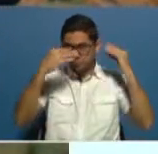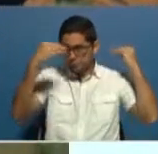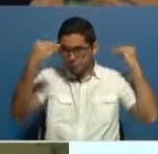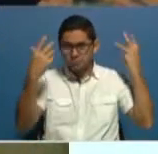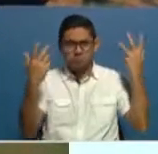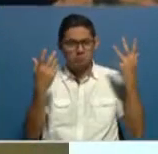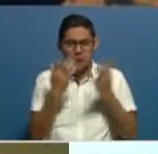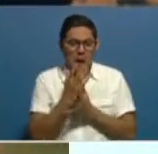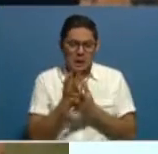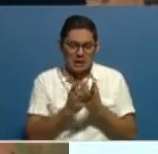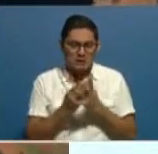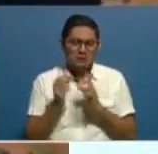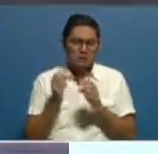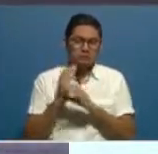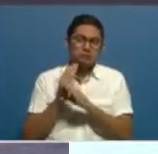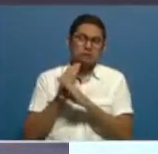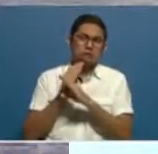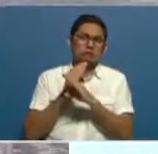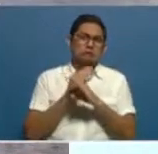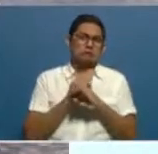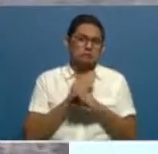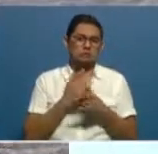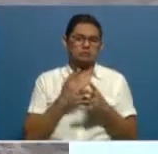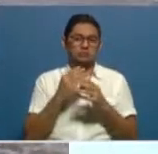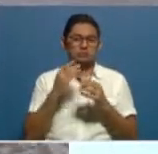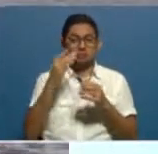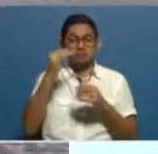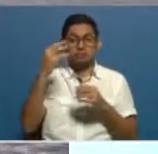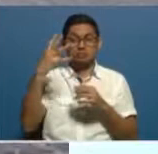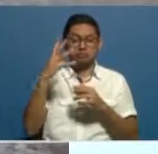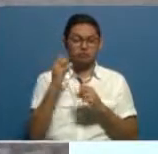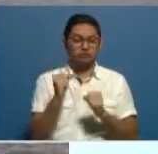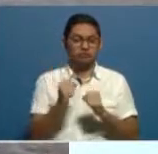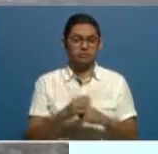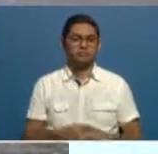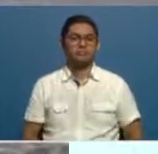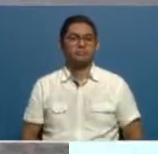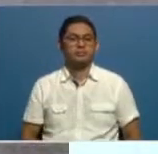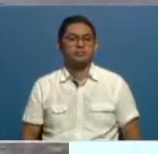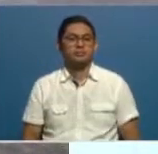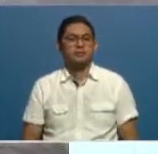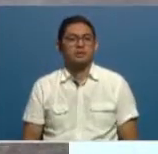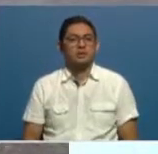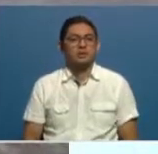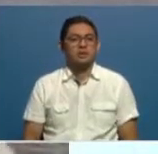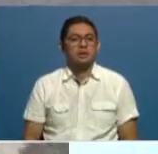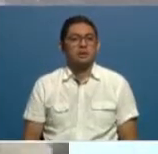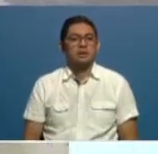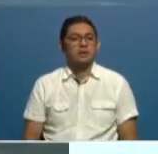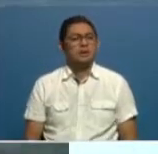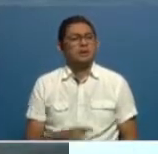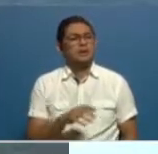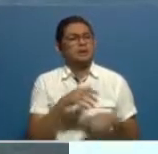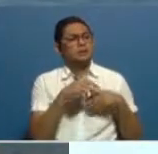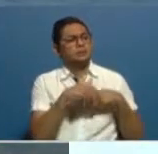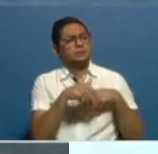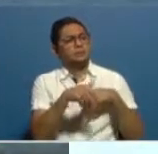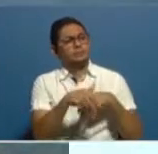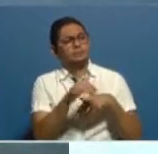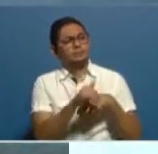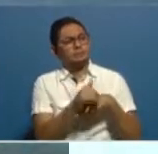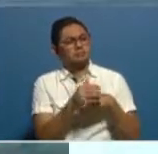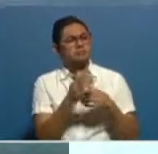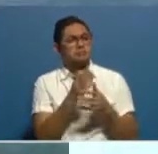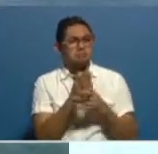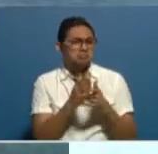algo que evite el contacto o el resplandor directo del sol. Rutas, las rutas, los desfiles, siempre hay áreas donde